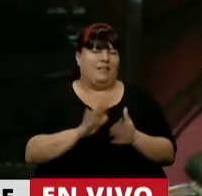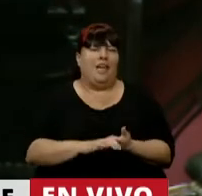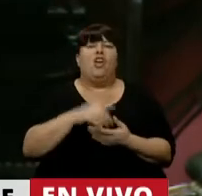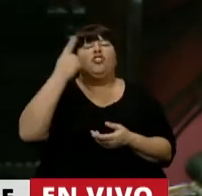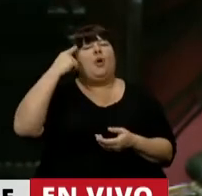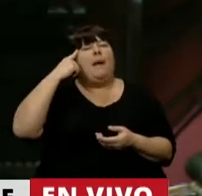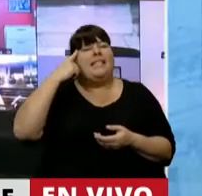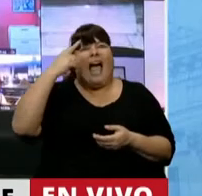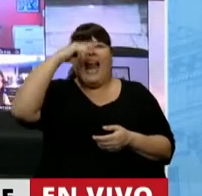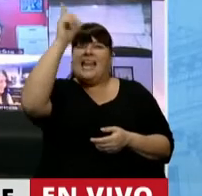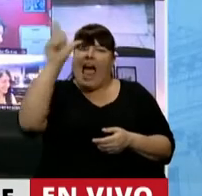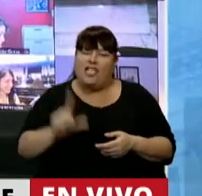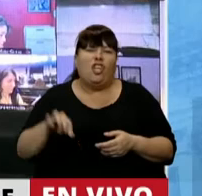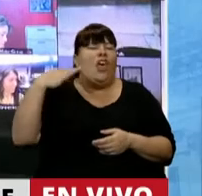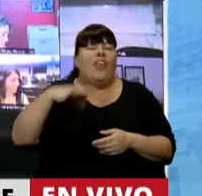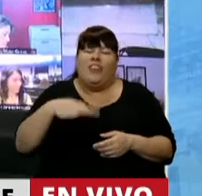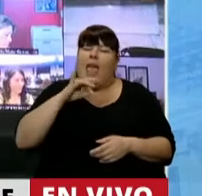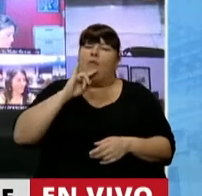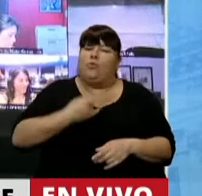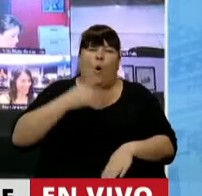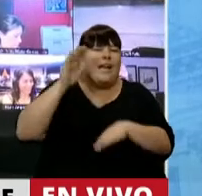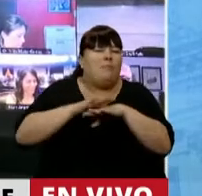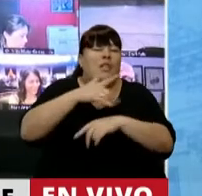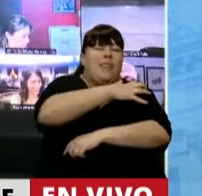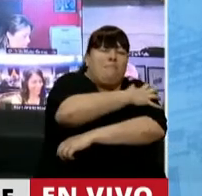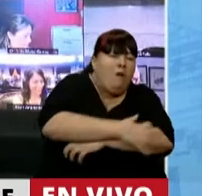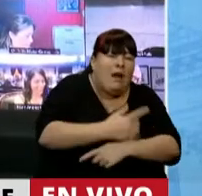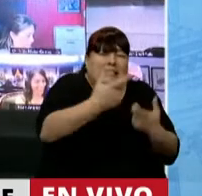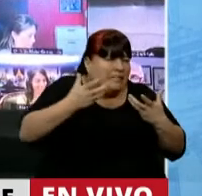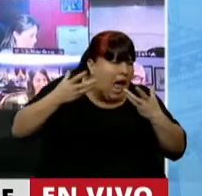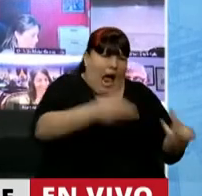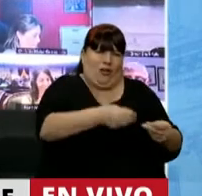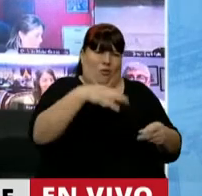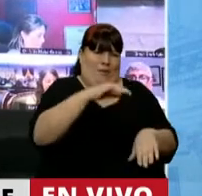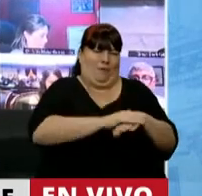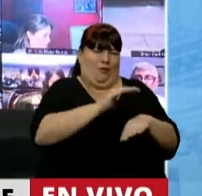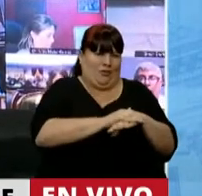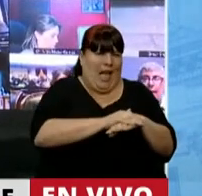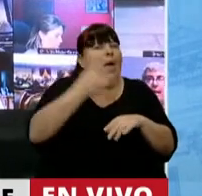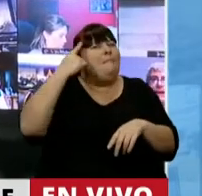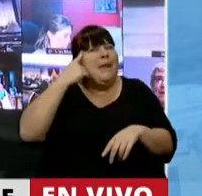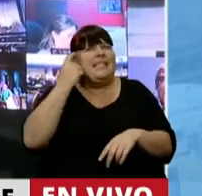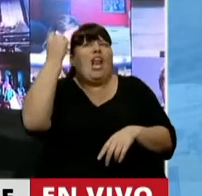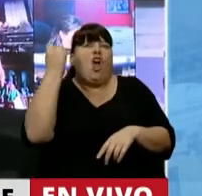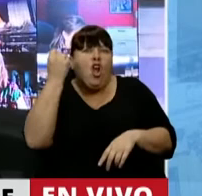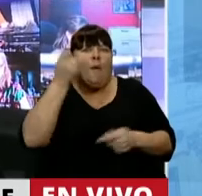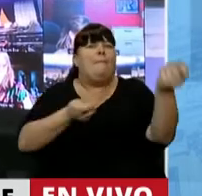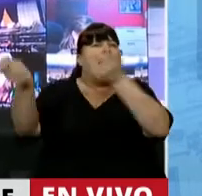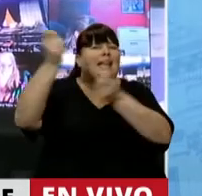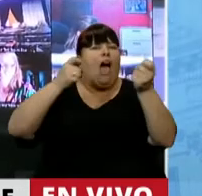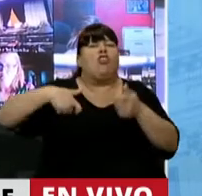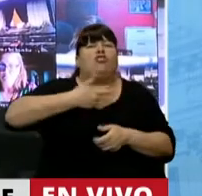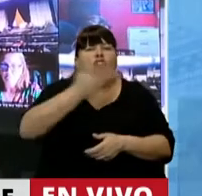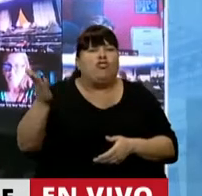desde la idea de una nación que se tiene que hacer cargo desde el más vulnerable y de lo que más necesitan, de la idea de una economía de mercado